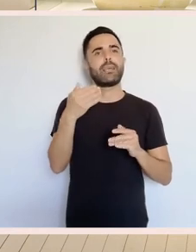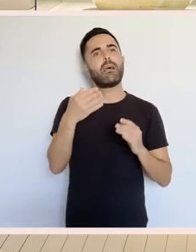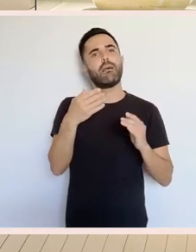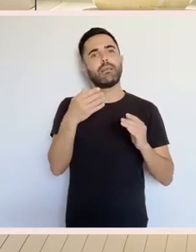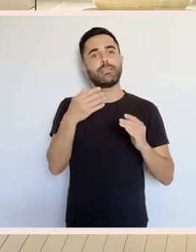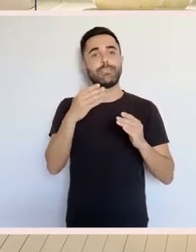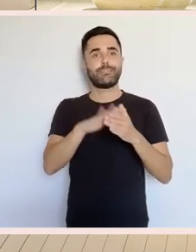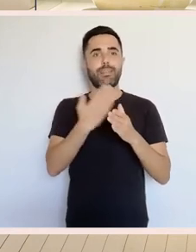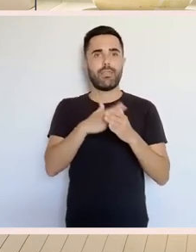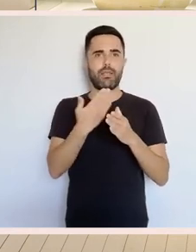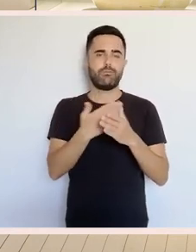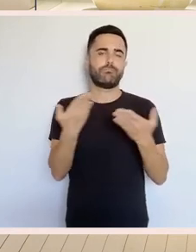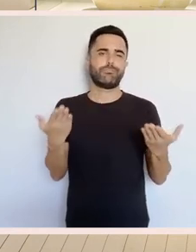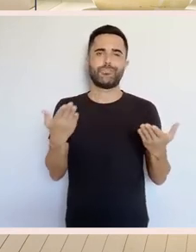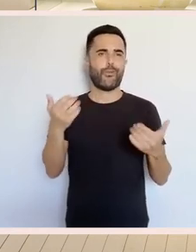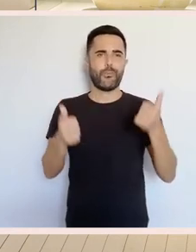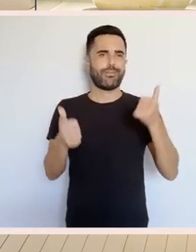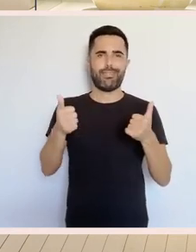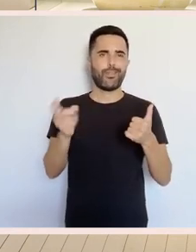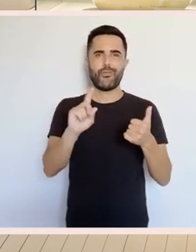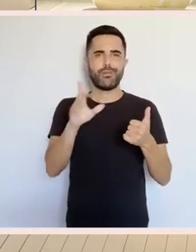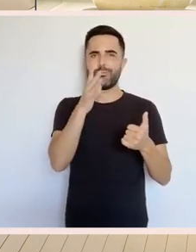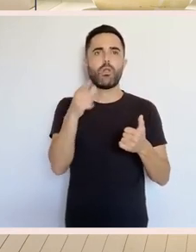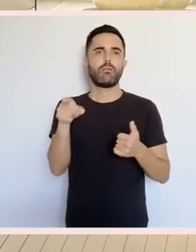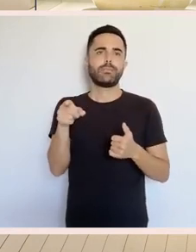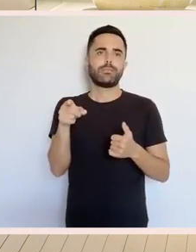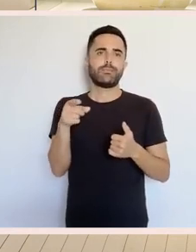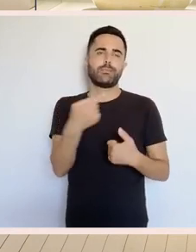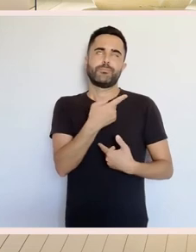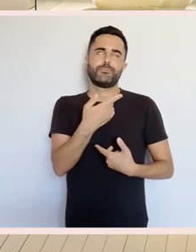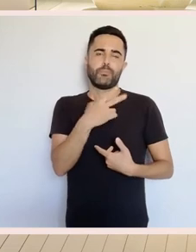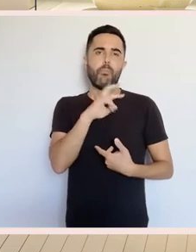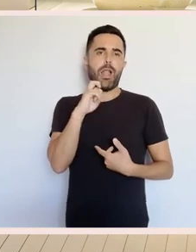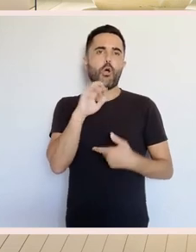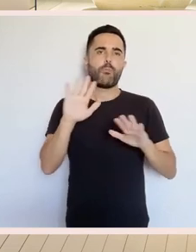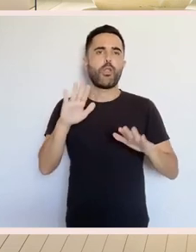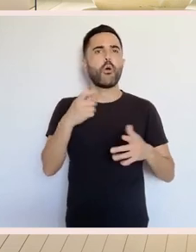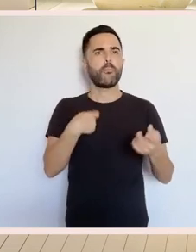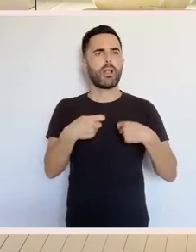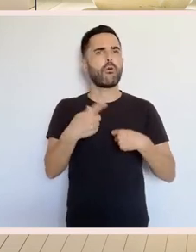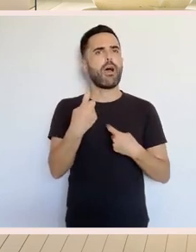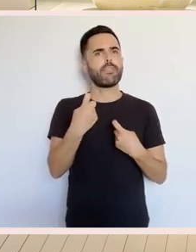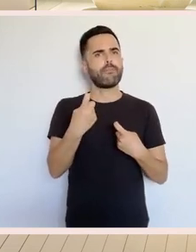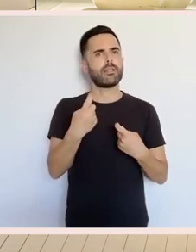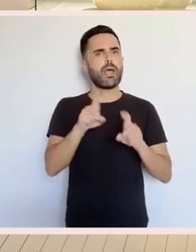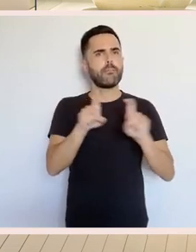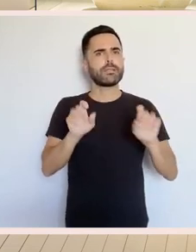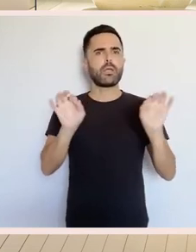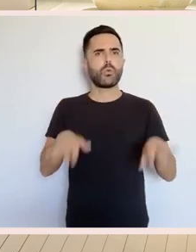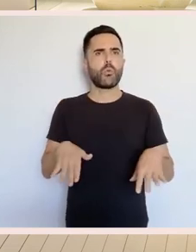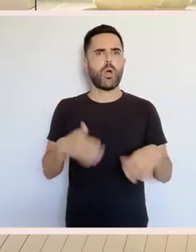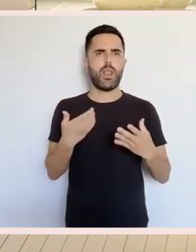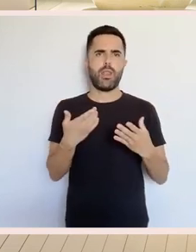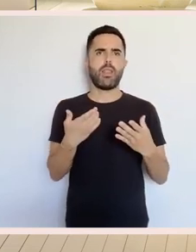non era competencia con esta cerámica popular que se tamén era moi valiosa pero que o mercado realmente necesitaba